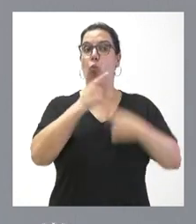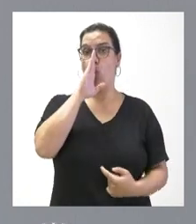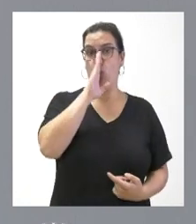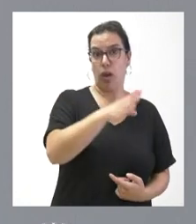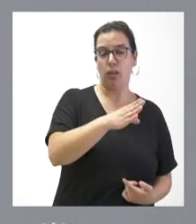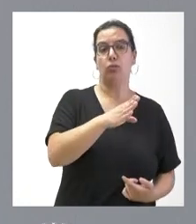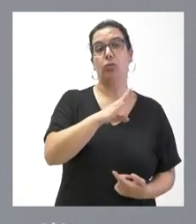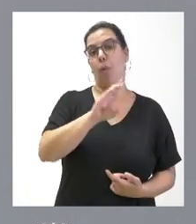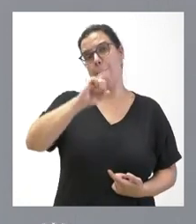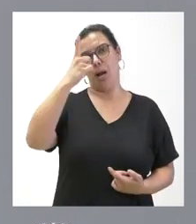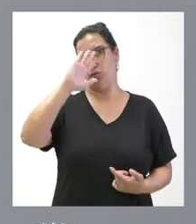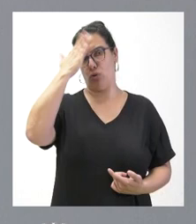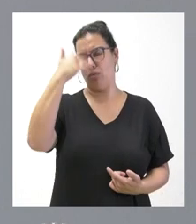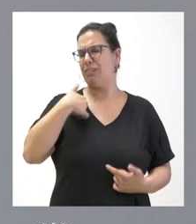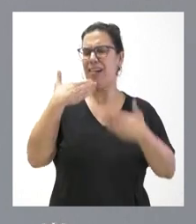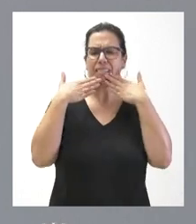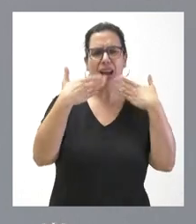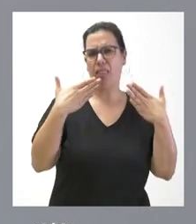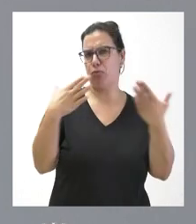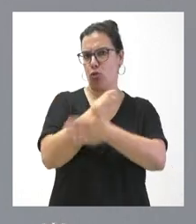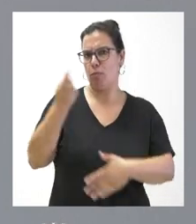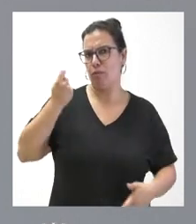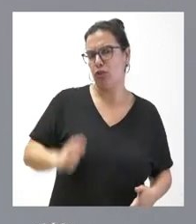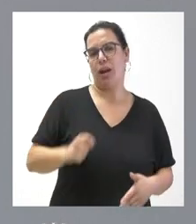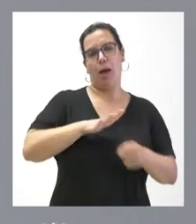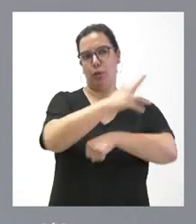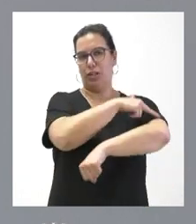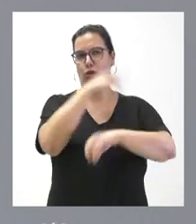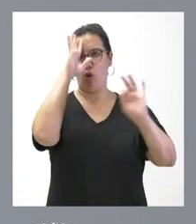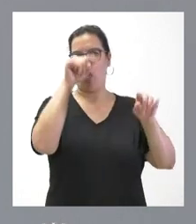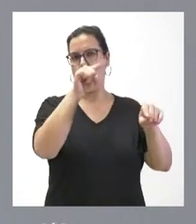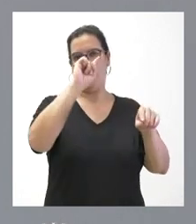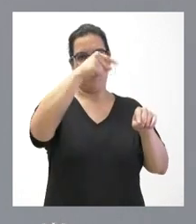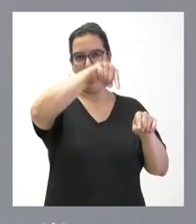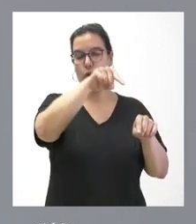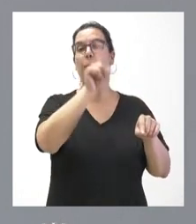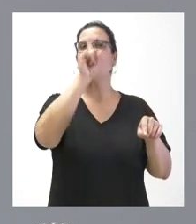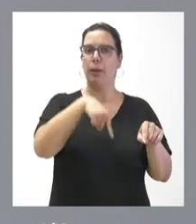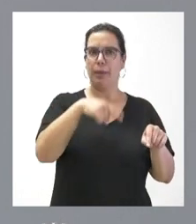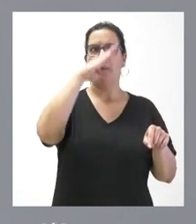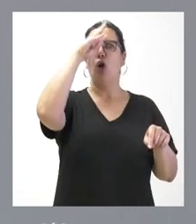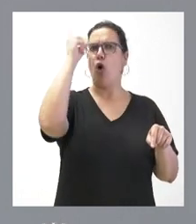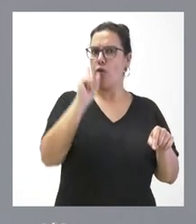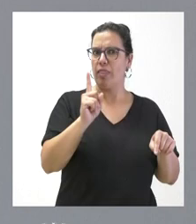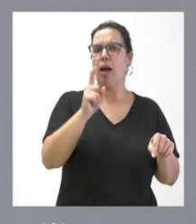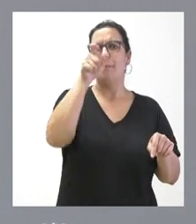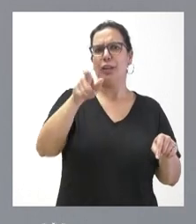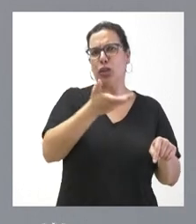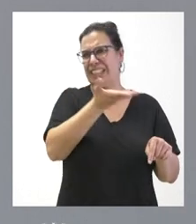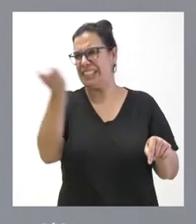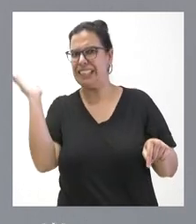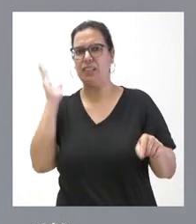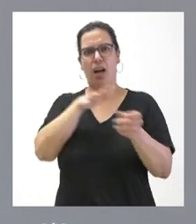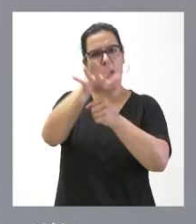forma más relevante, y yo desde aquí agradezco a todos los profesionales fue el ámbito sanitario, pero no quiero olvidarme de tantas personas que, fuera de la sanidad,